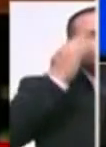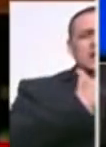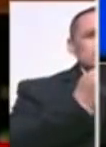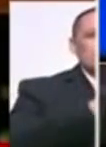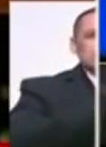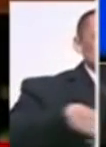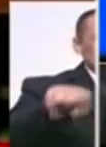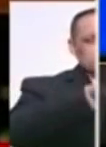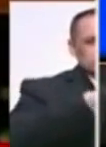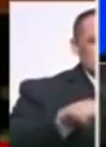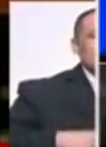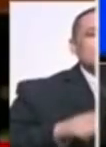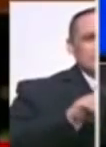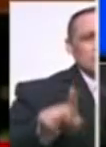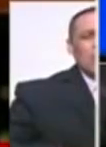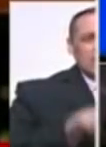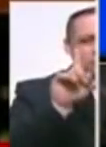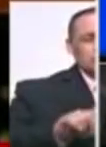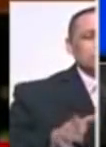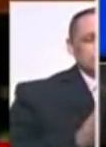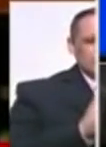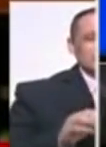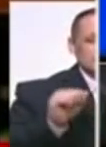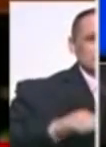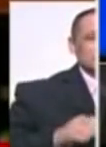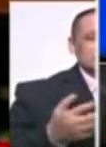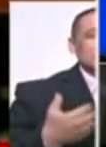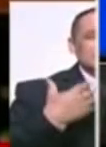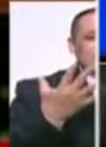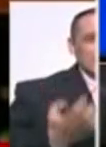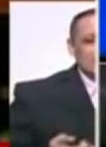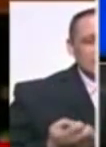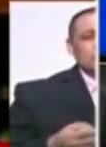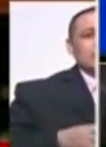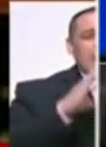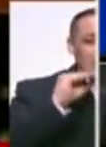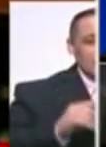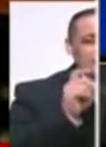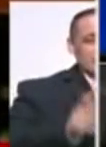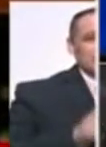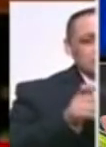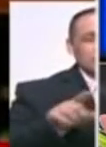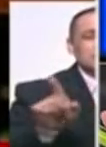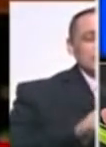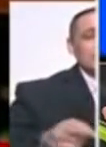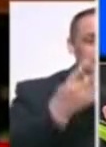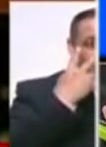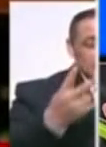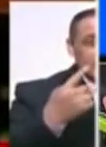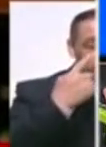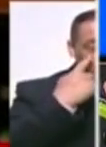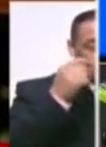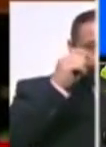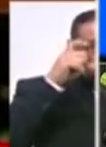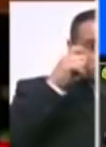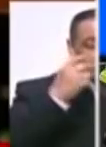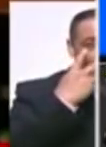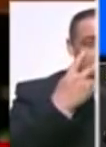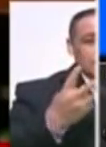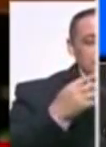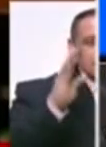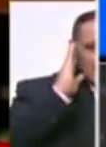tumbarse la reforma de transporte. Por cierto, pretenden ahora declarar la moratoria y perdonar todas las... olvide